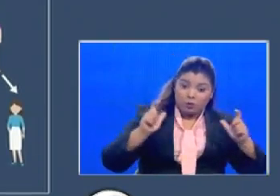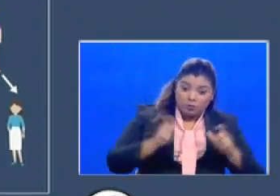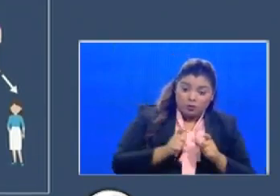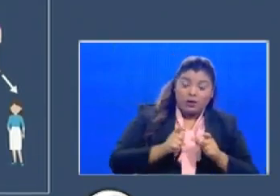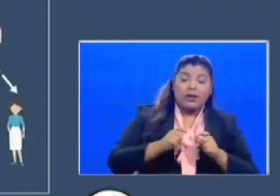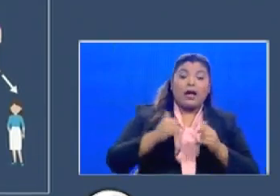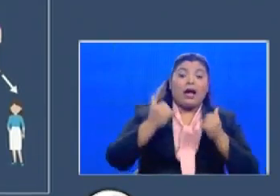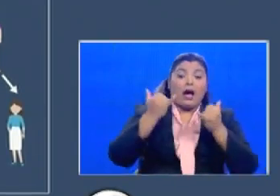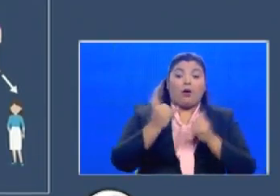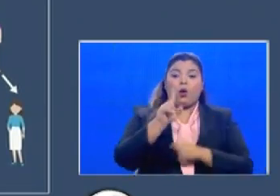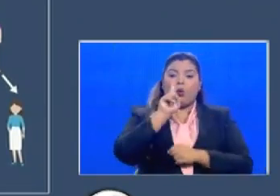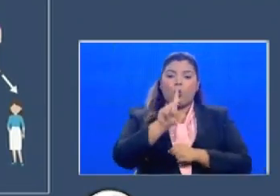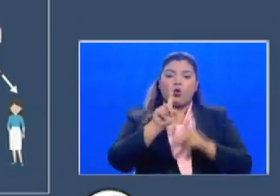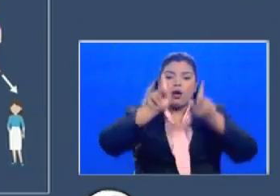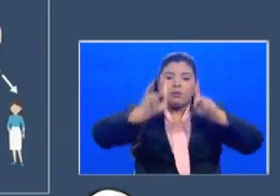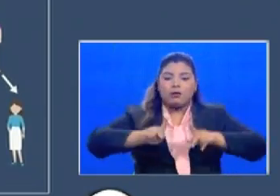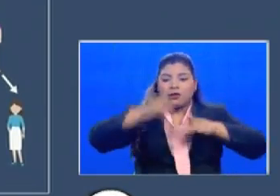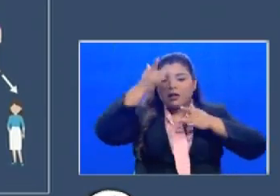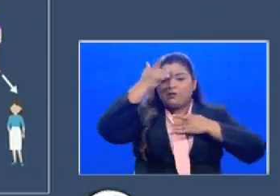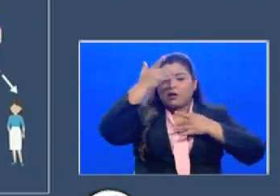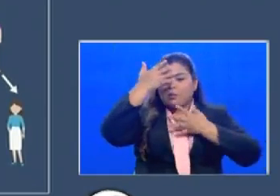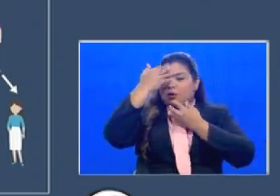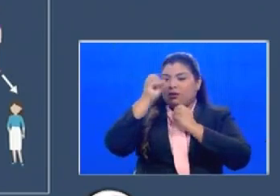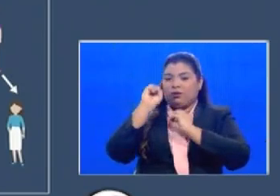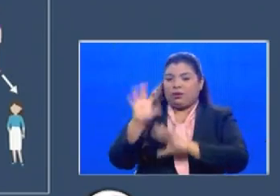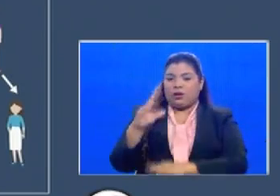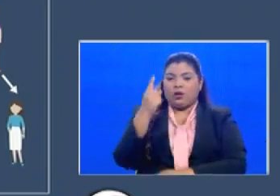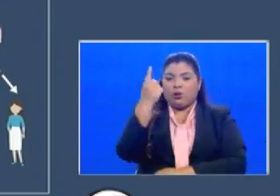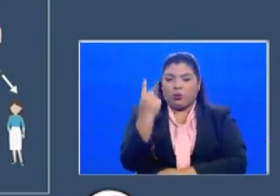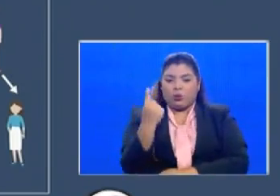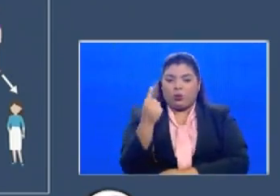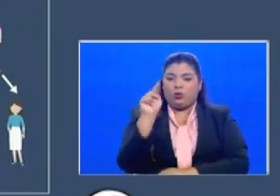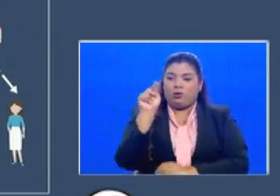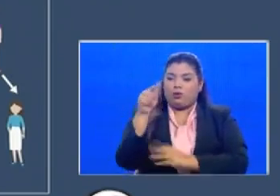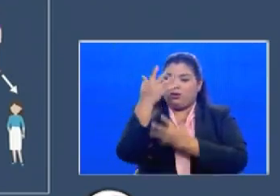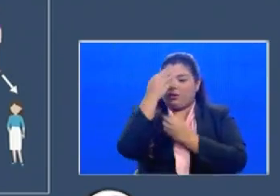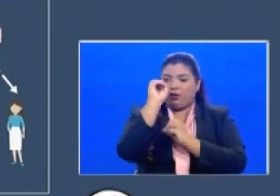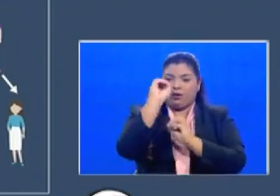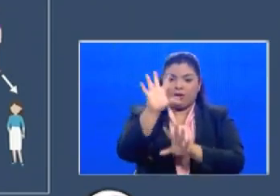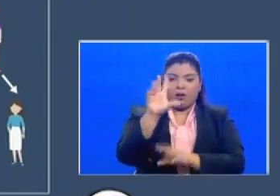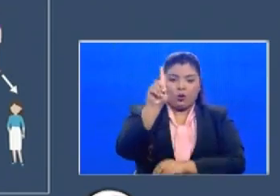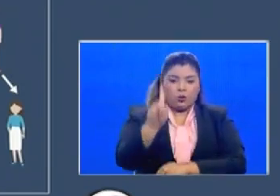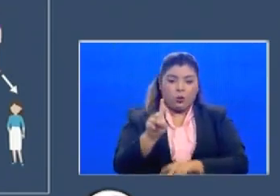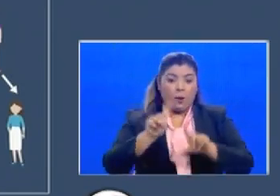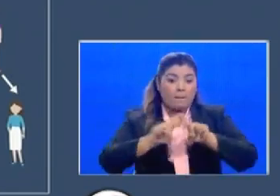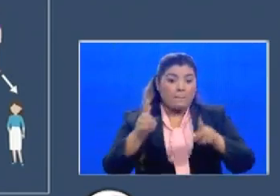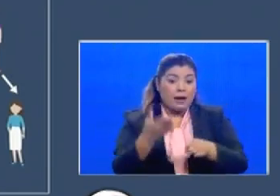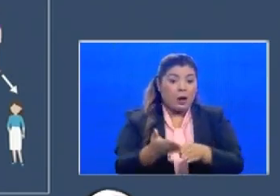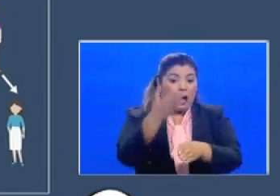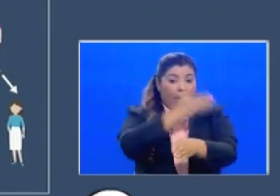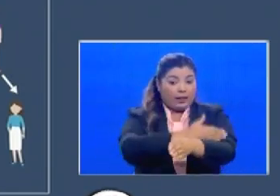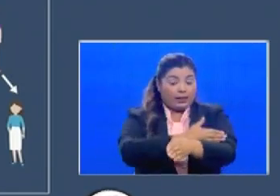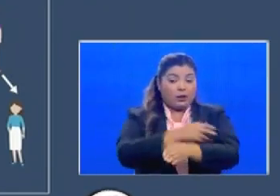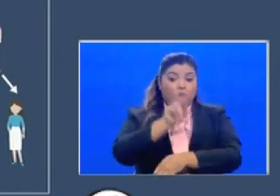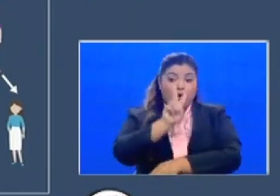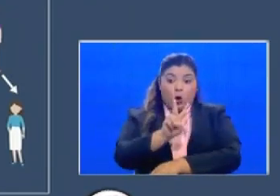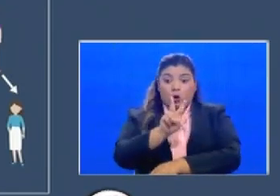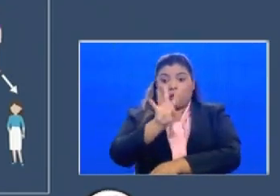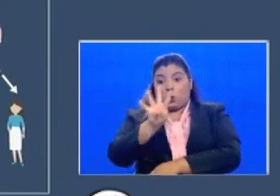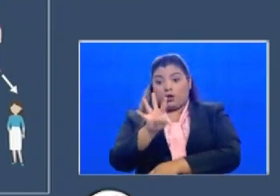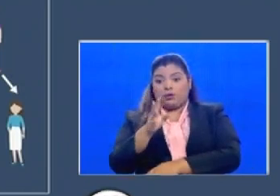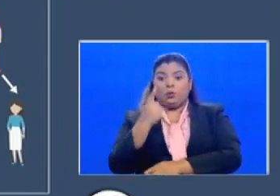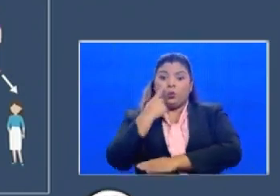velocidad en que el número de casos aumenta que en últimas lo que nos genera es un mayor tiempo para que